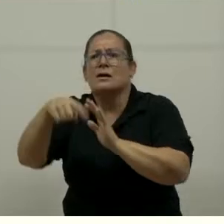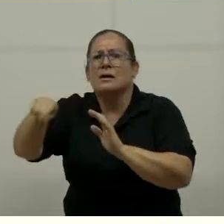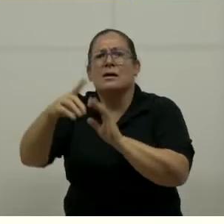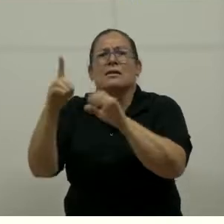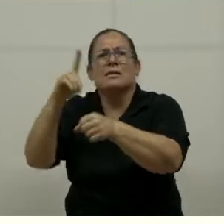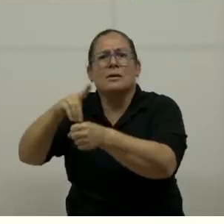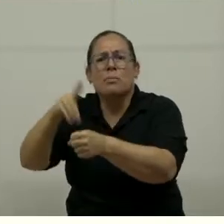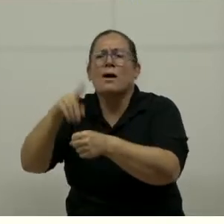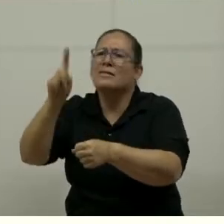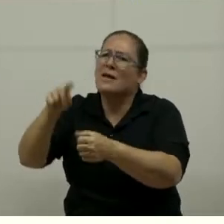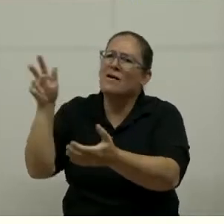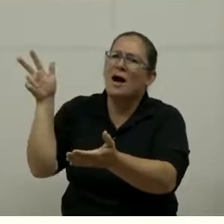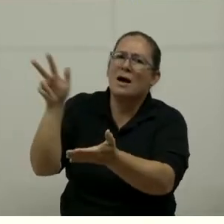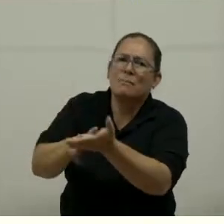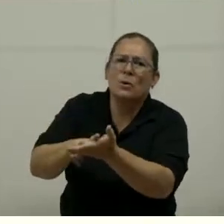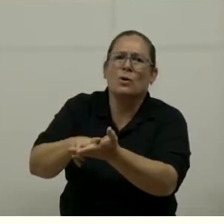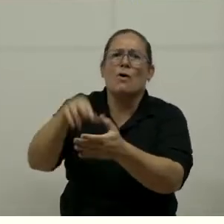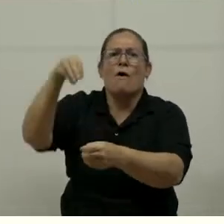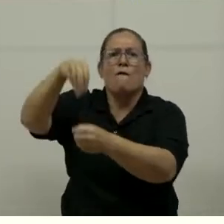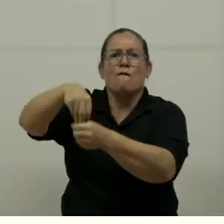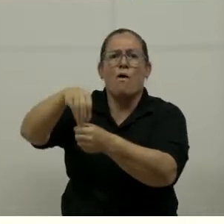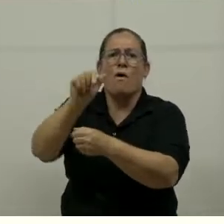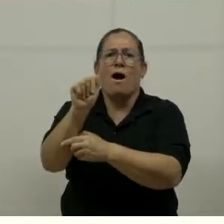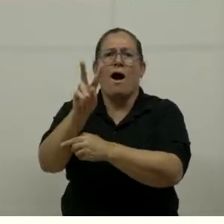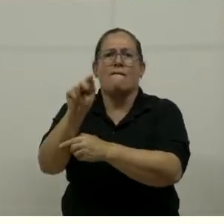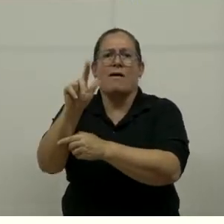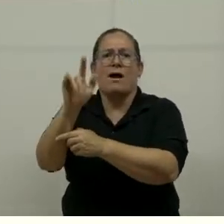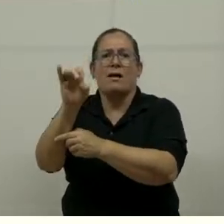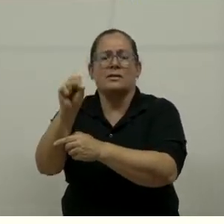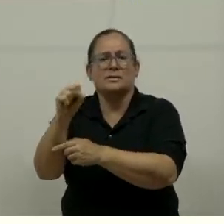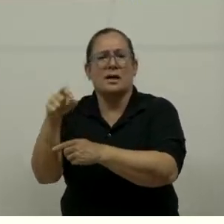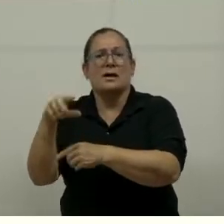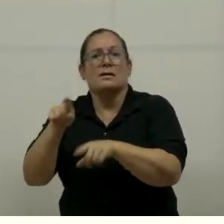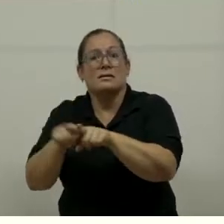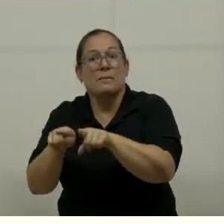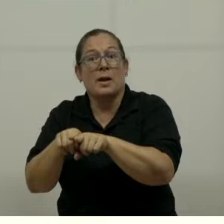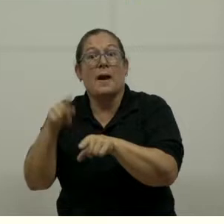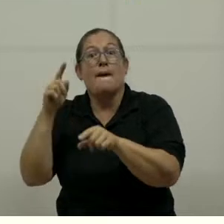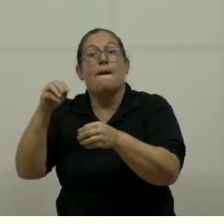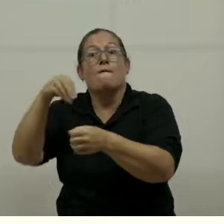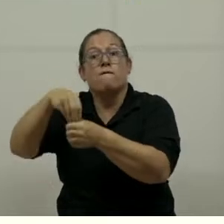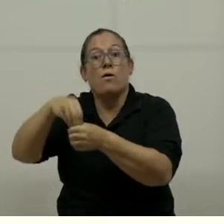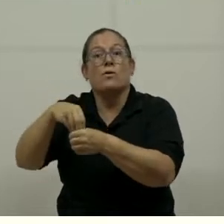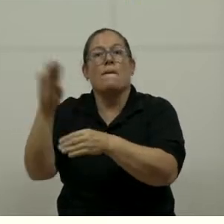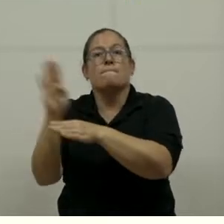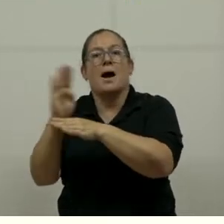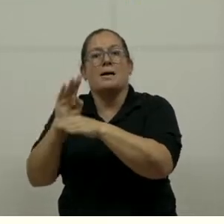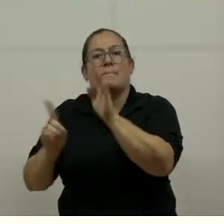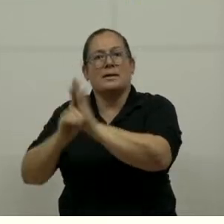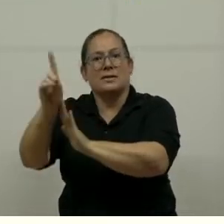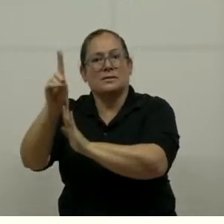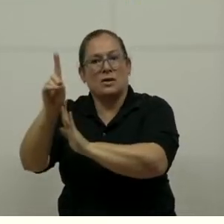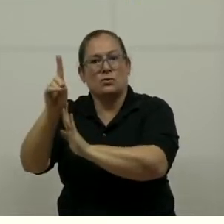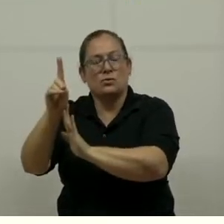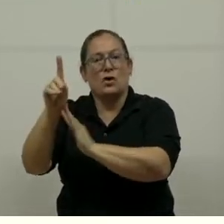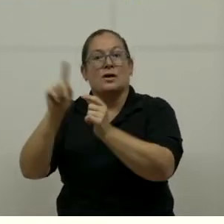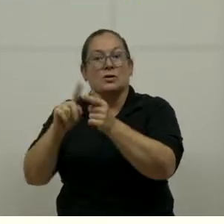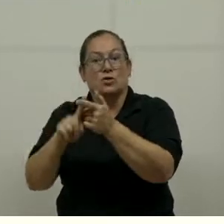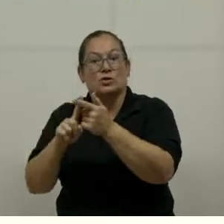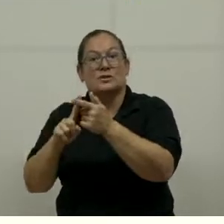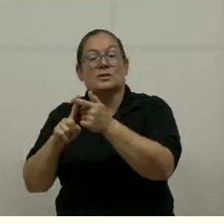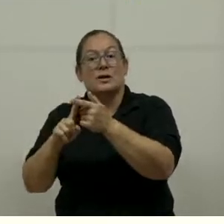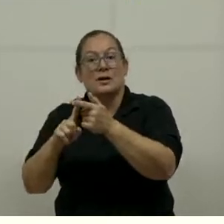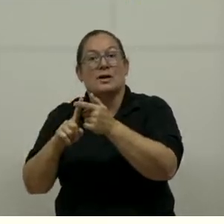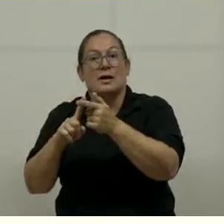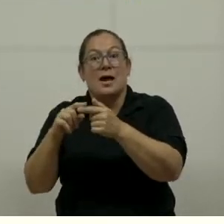aprueben el fondo de avales rápidamente y los fondos de banca para el desarrollo. Más de 300 millones de dólares que están en banca de